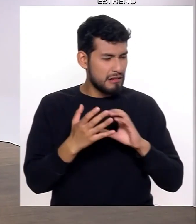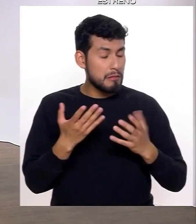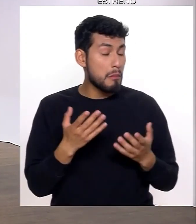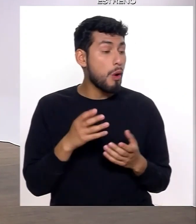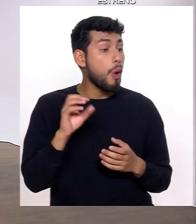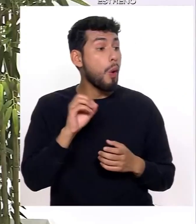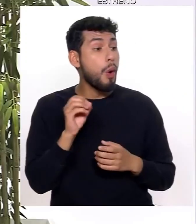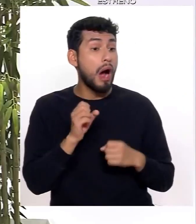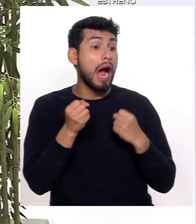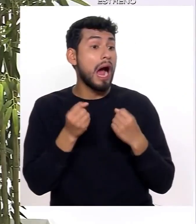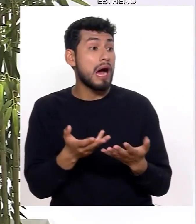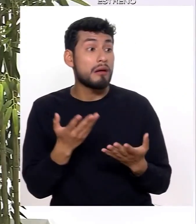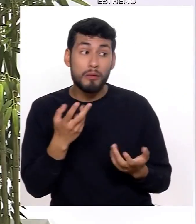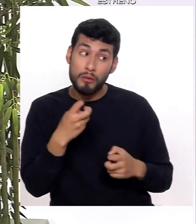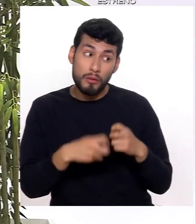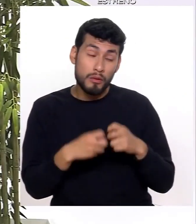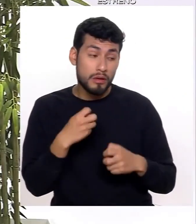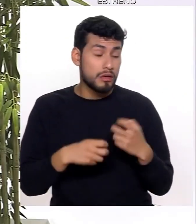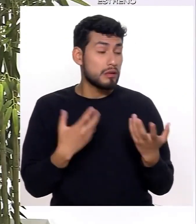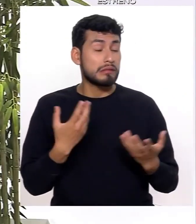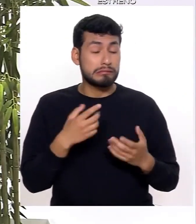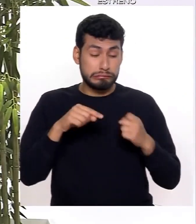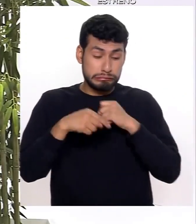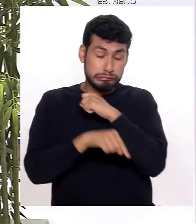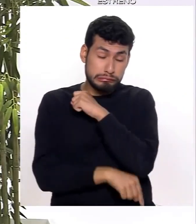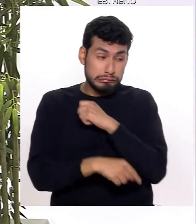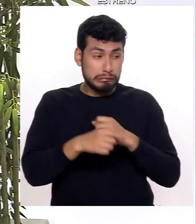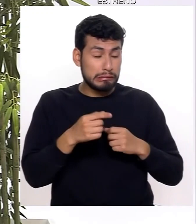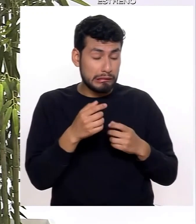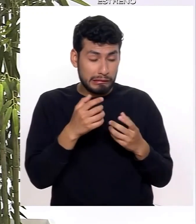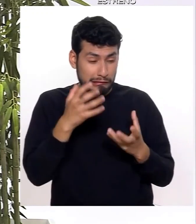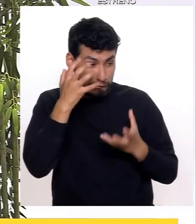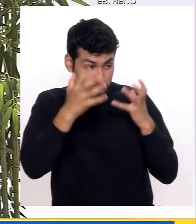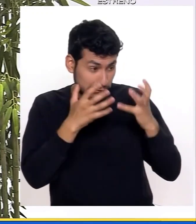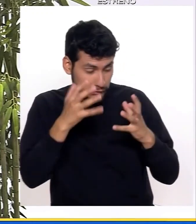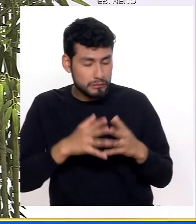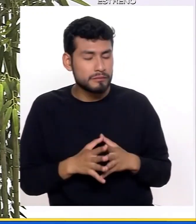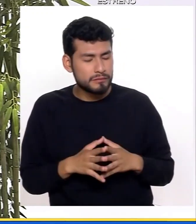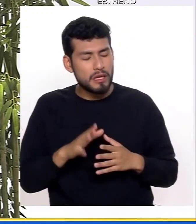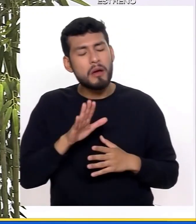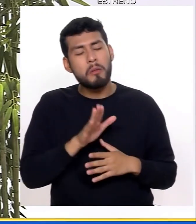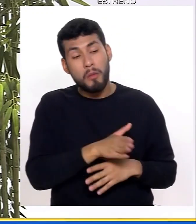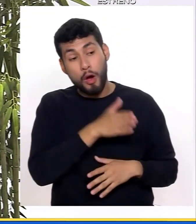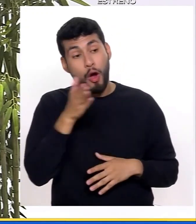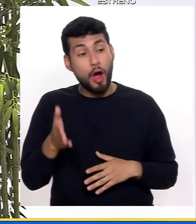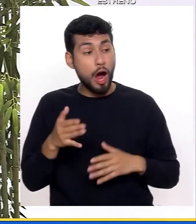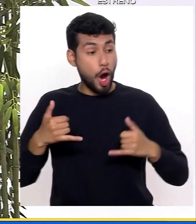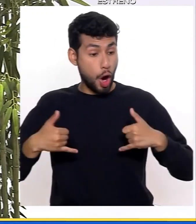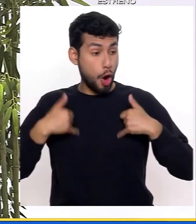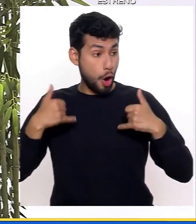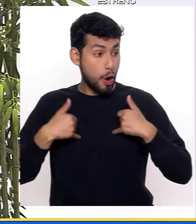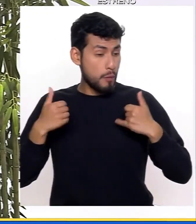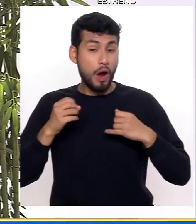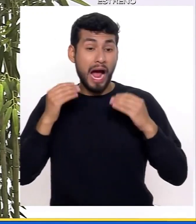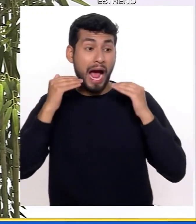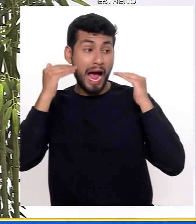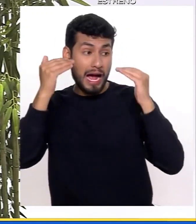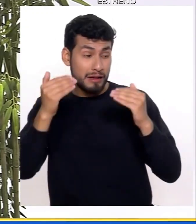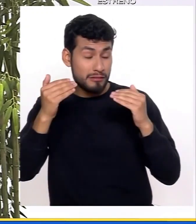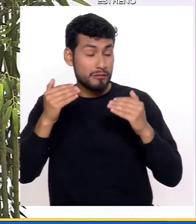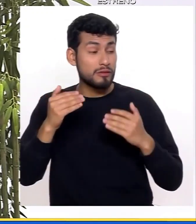como pueden ser problemas ya de desarrollo más profundo. En las personas ya adultas, jóvenes, los